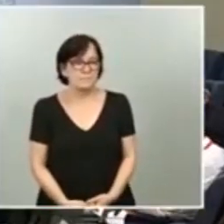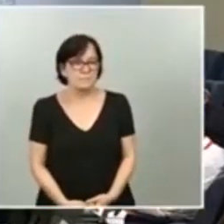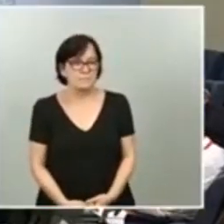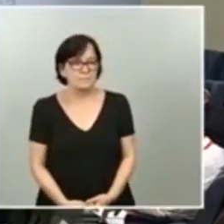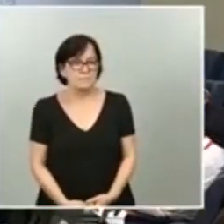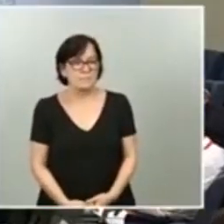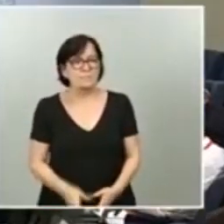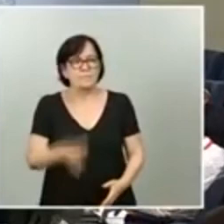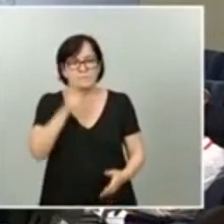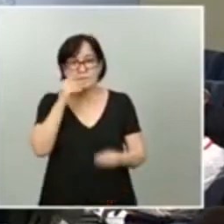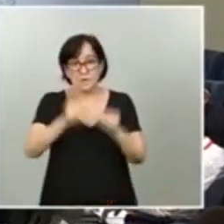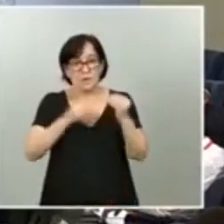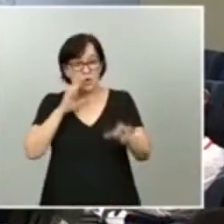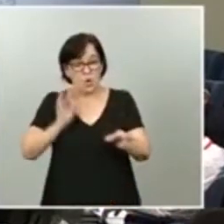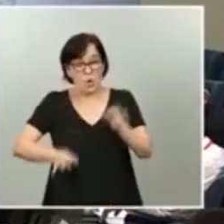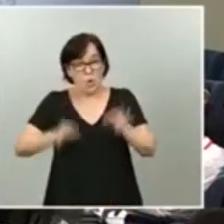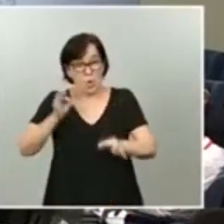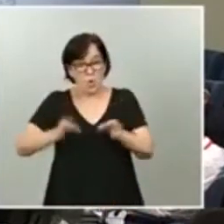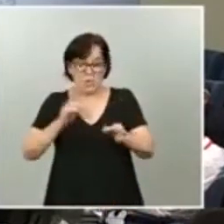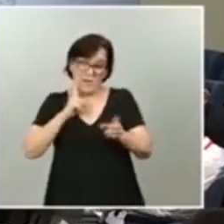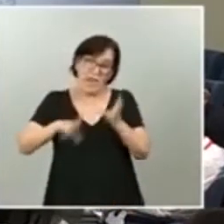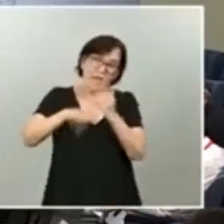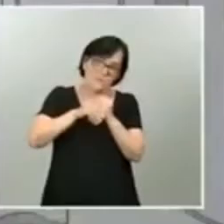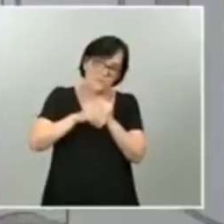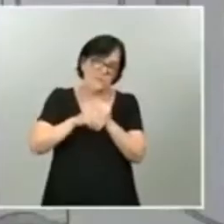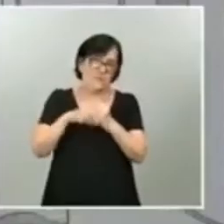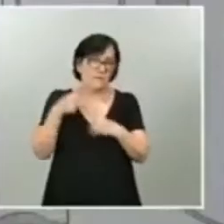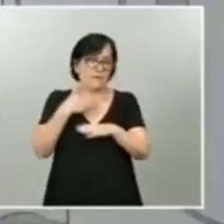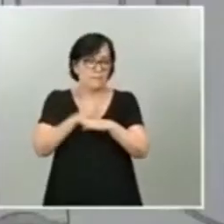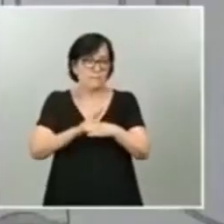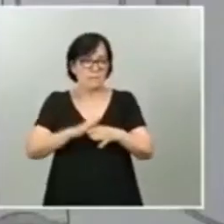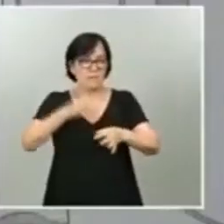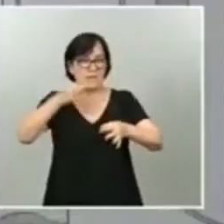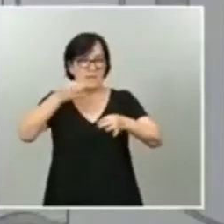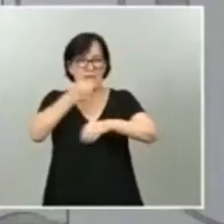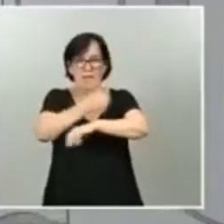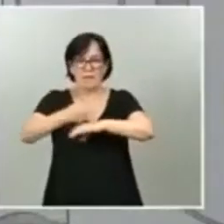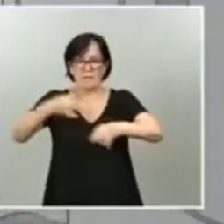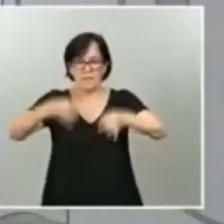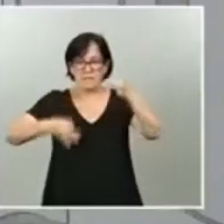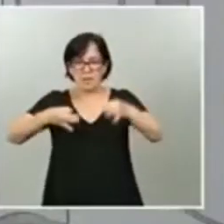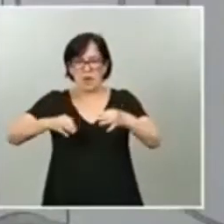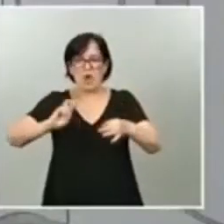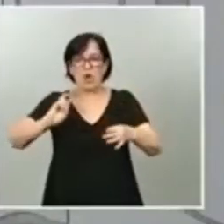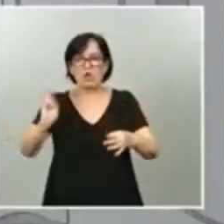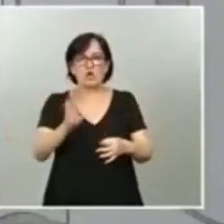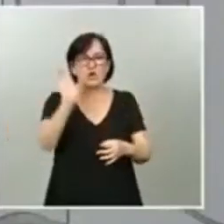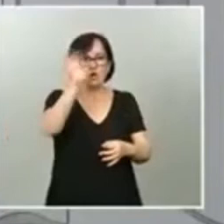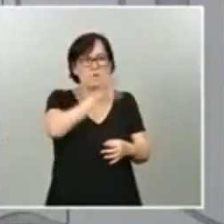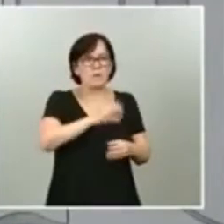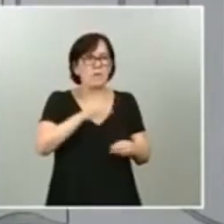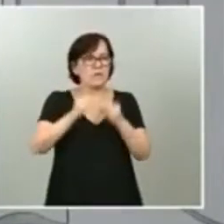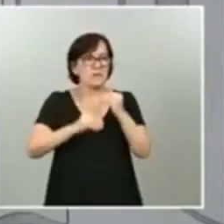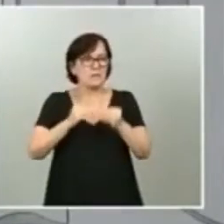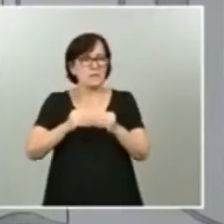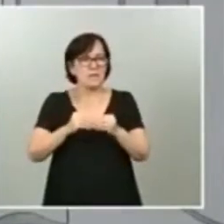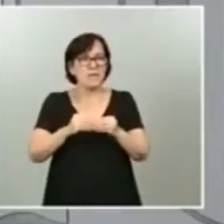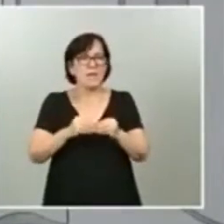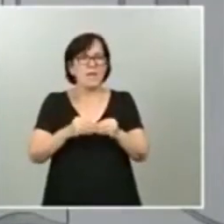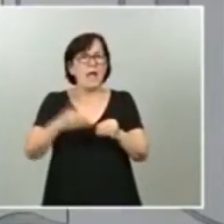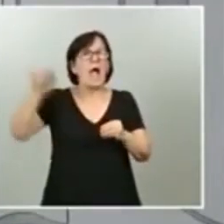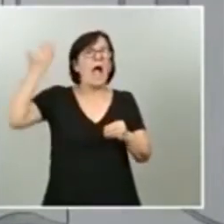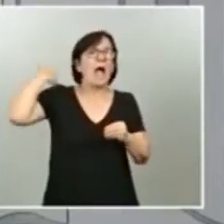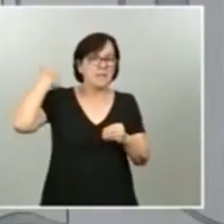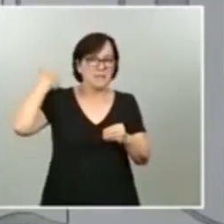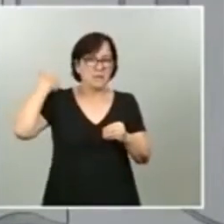actuaciones judiciales por parte de tribunales de justicia de otros países se están dirigiendo al antiguo jefe del Estado que no,